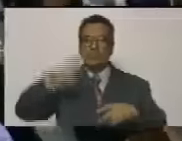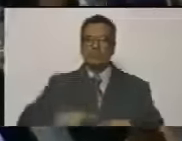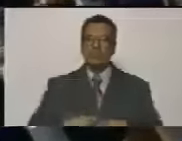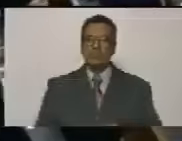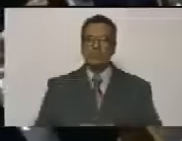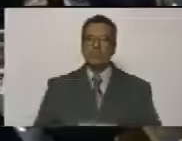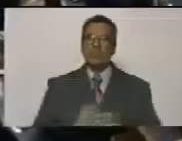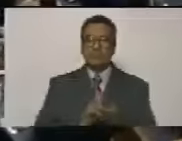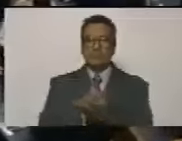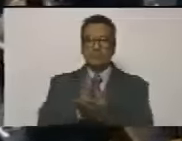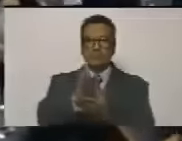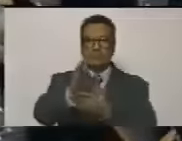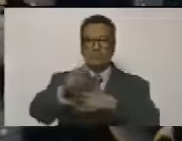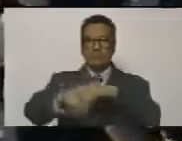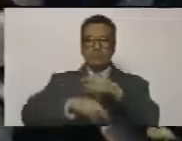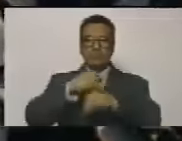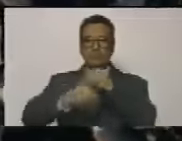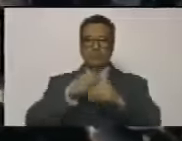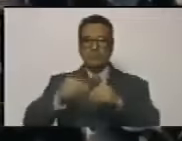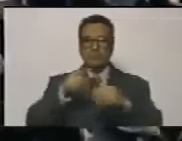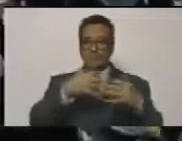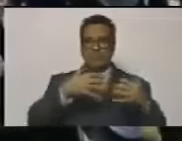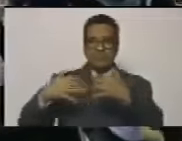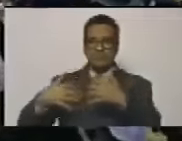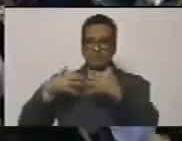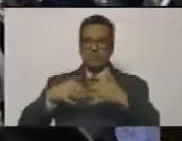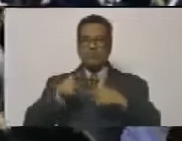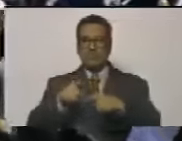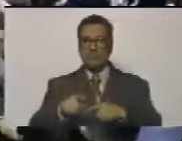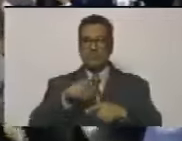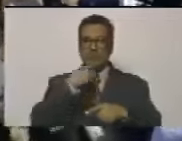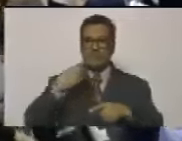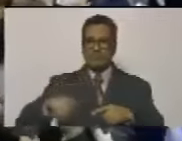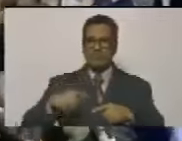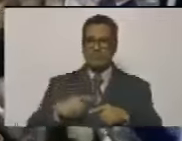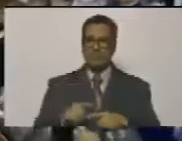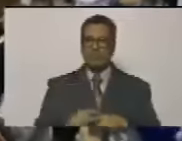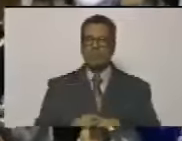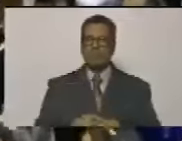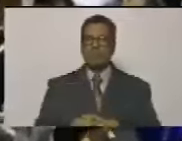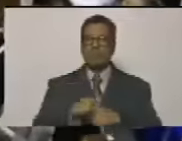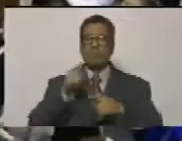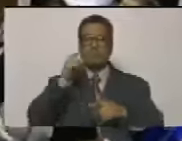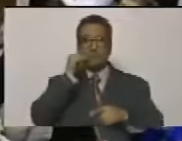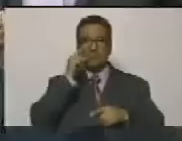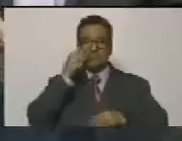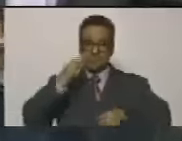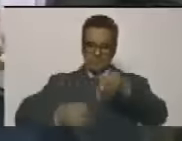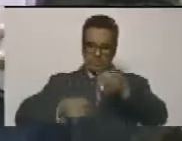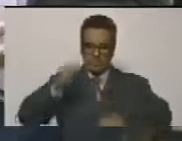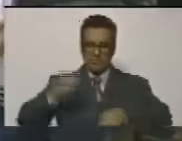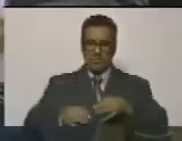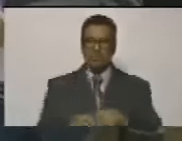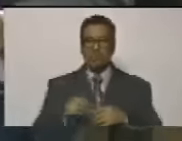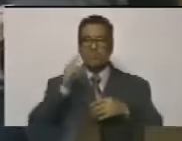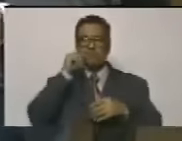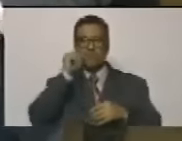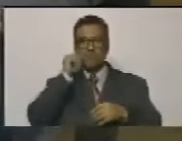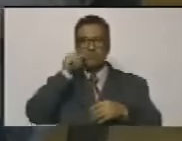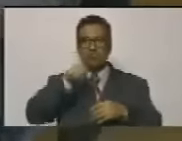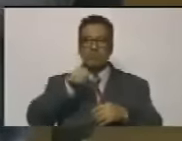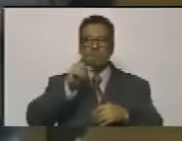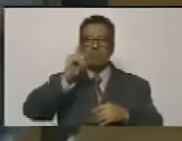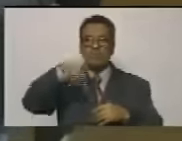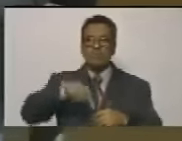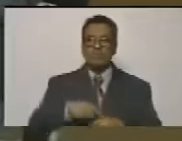para seguir llevando esta batalla como demócrata, como hombre justo, como hombre